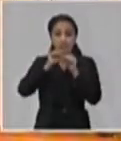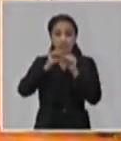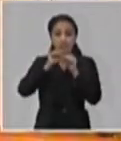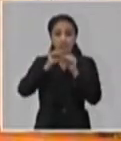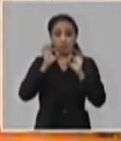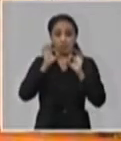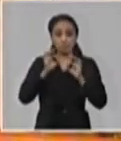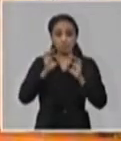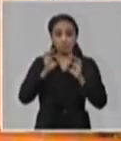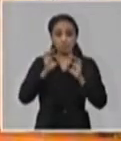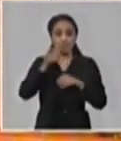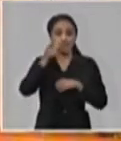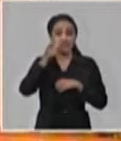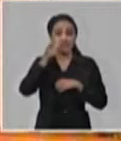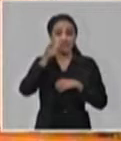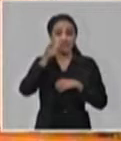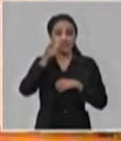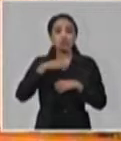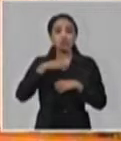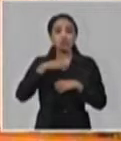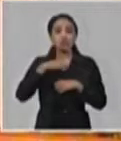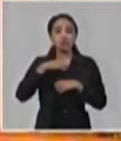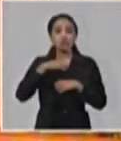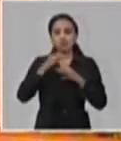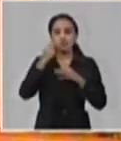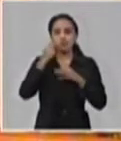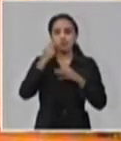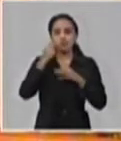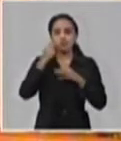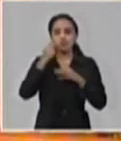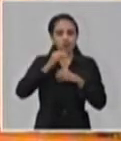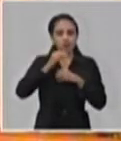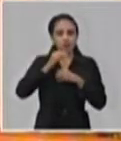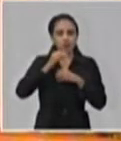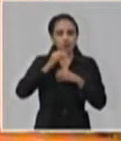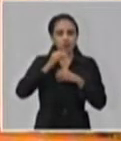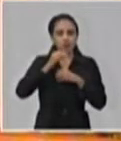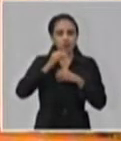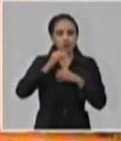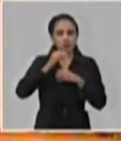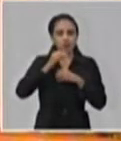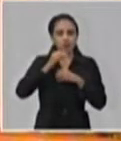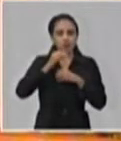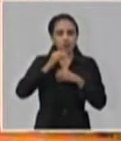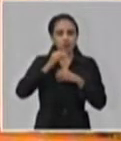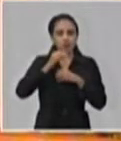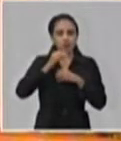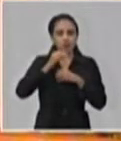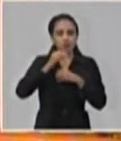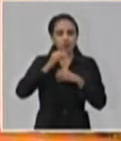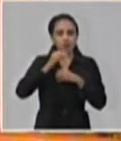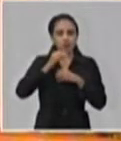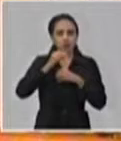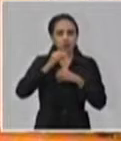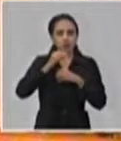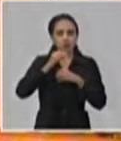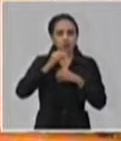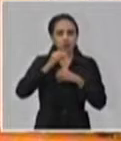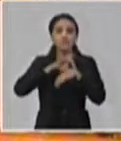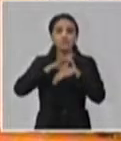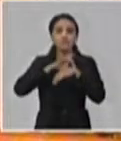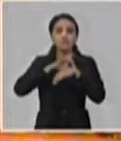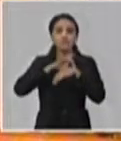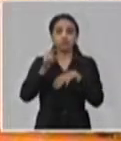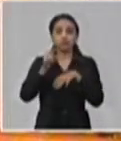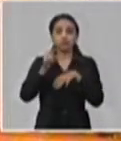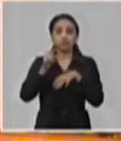tenemos la capacidad de diagnóstico de laboratorio. Nosotros todos los casos graves de enfermedades respiratorias los